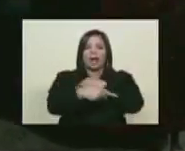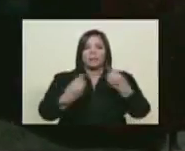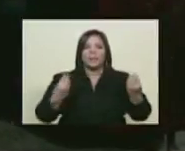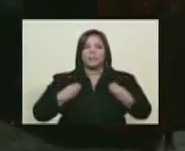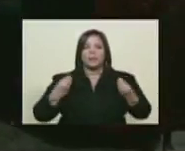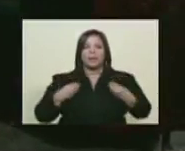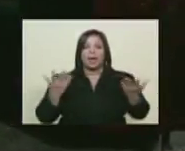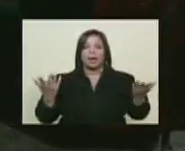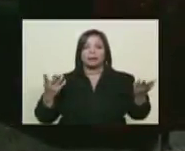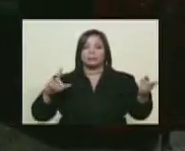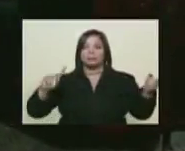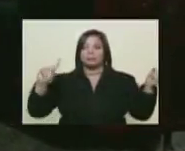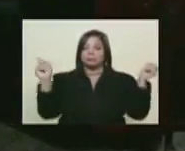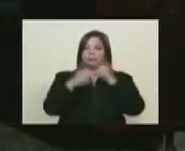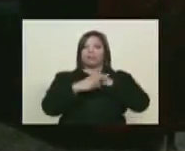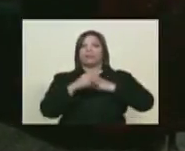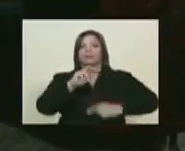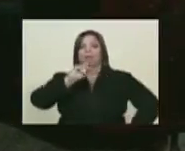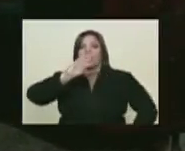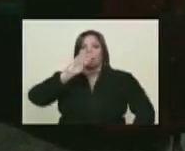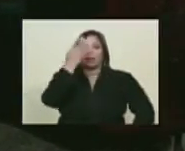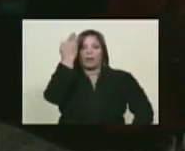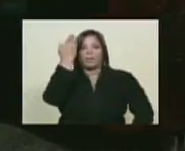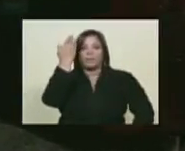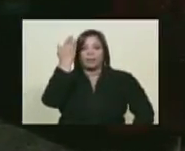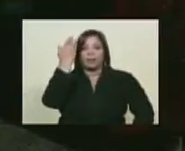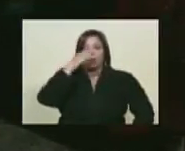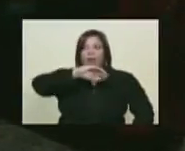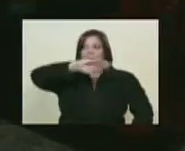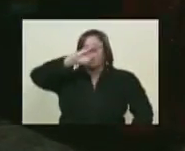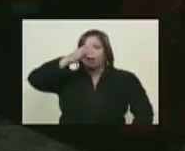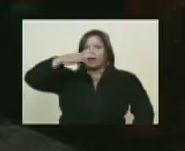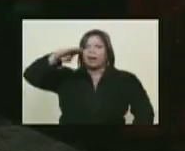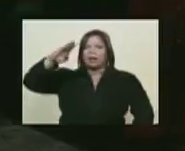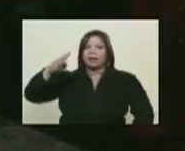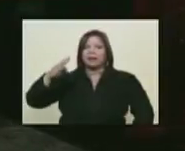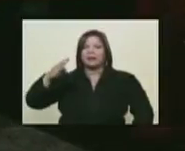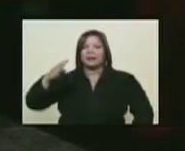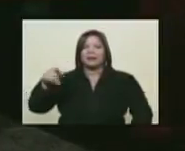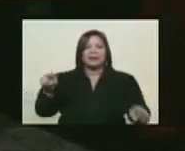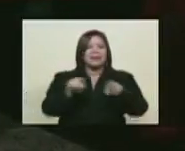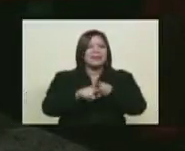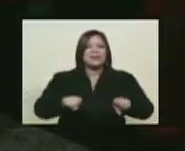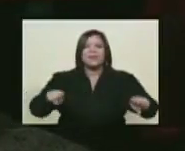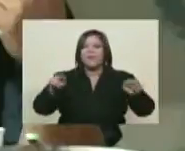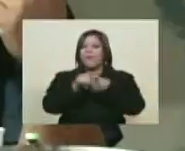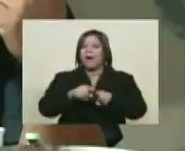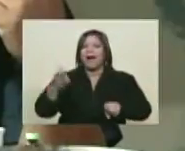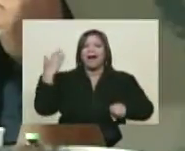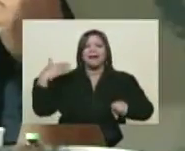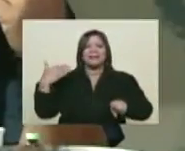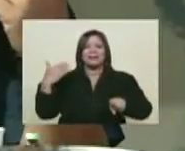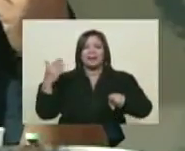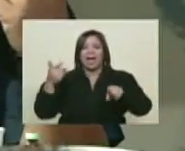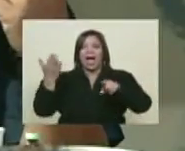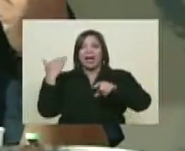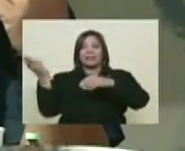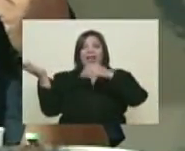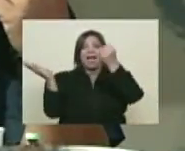planear toda el área de lo que significó el Cerro La Estrella y del sumaque. Lo mismo pasó unos años antes